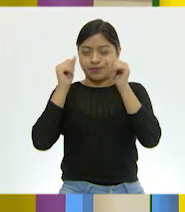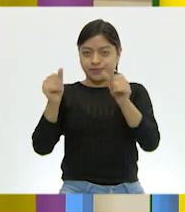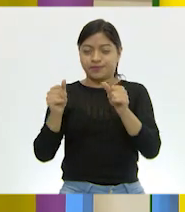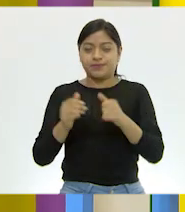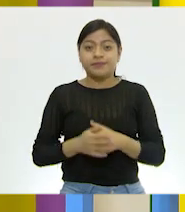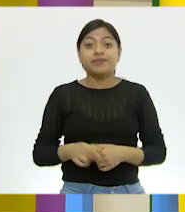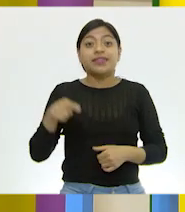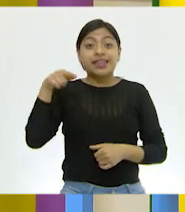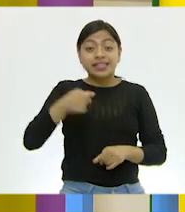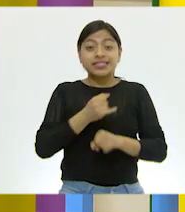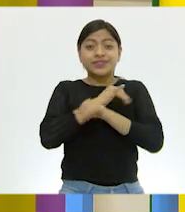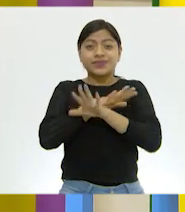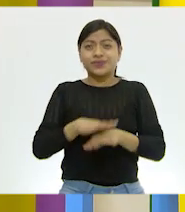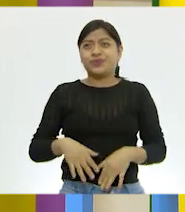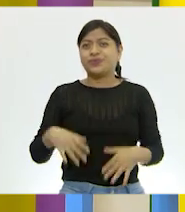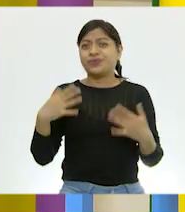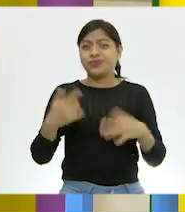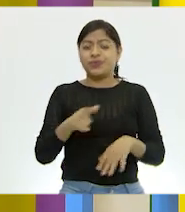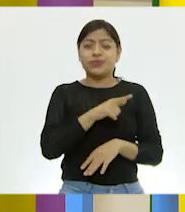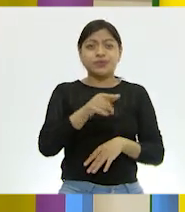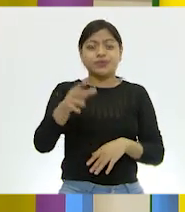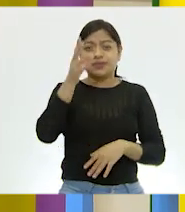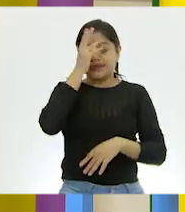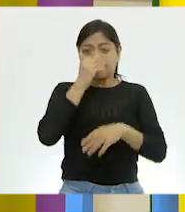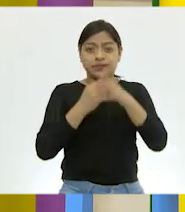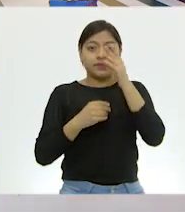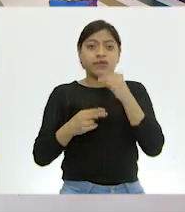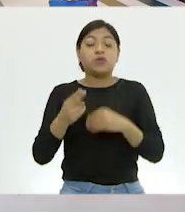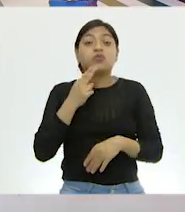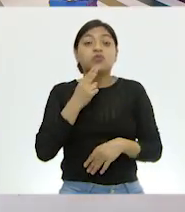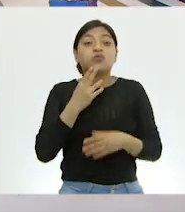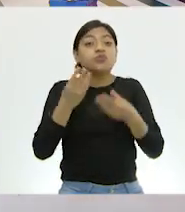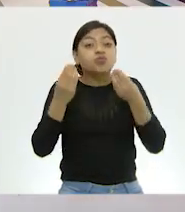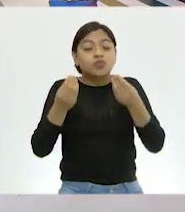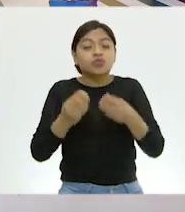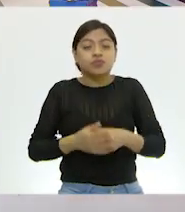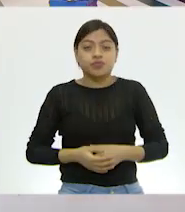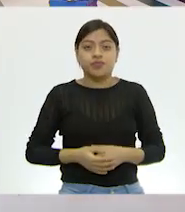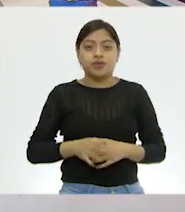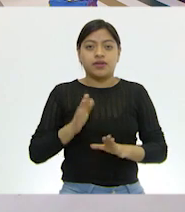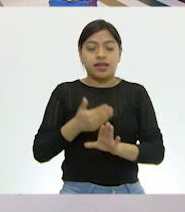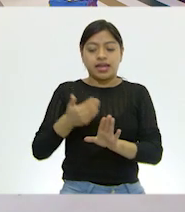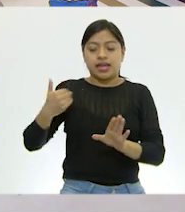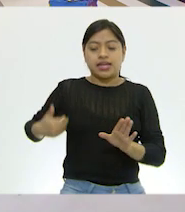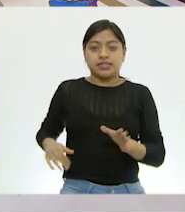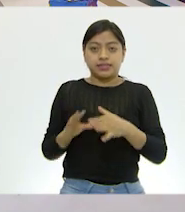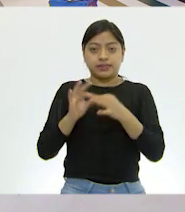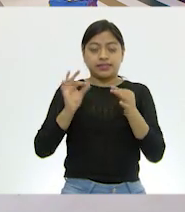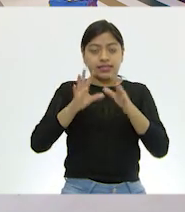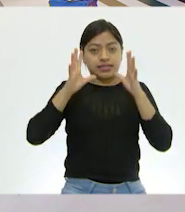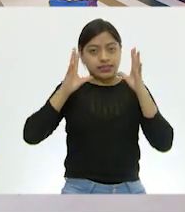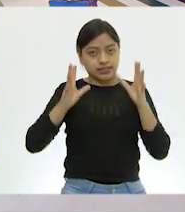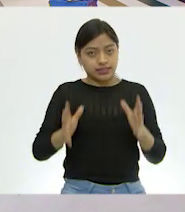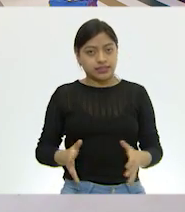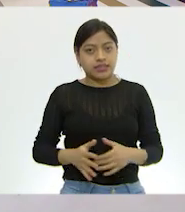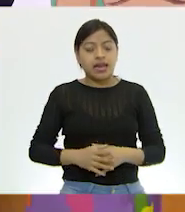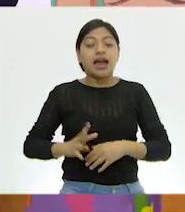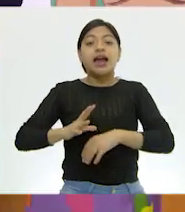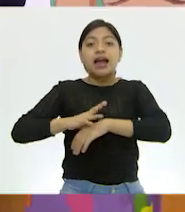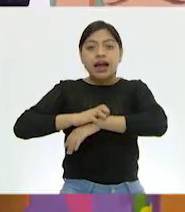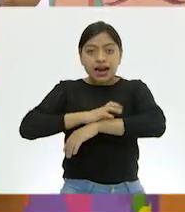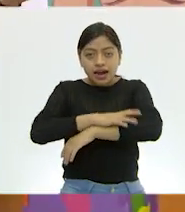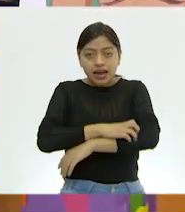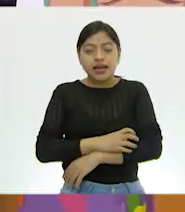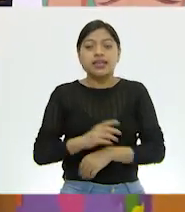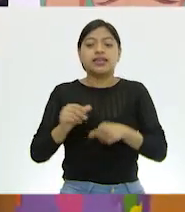esta información es muy útil para nosotros. Muy bien, pero entonces ahora ya hablamos de los arácnidos,